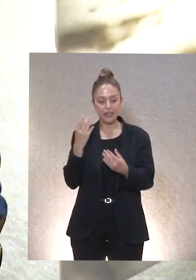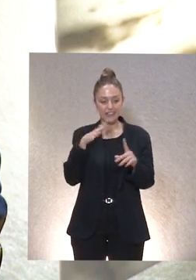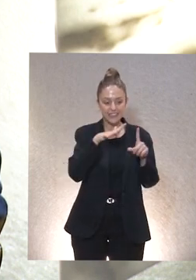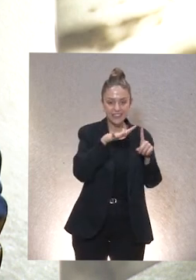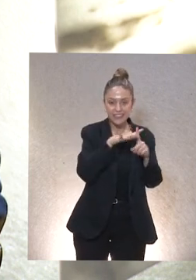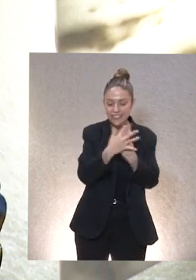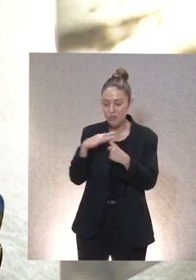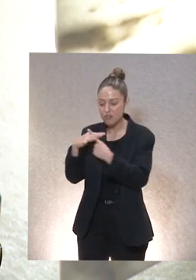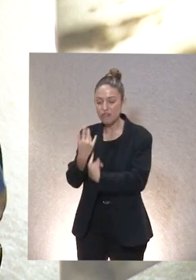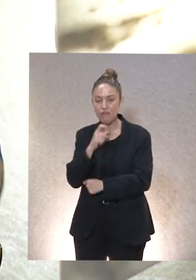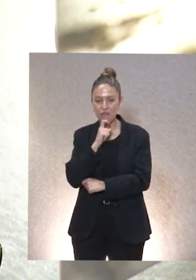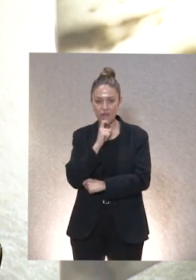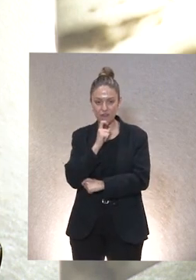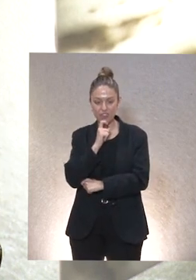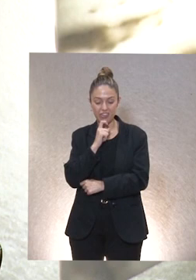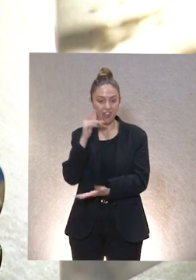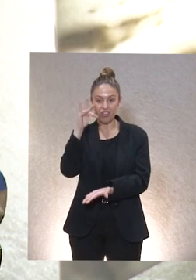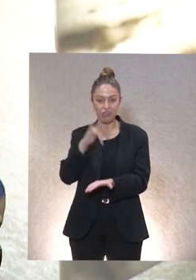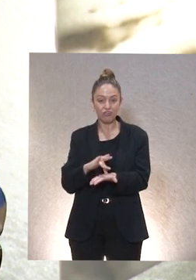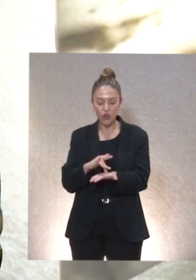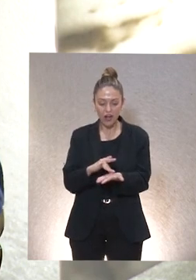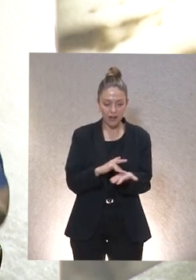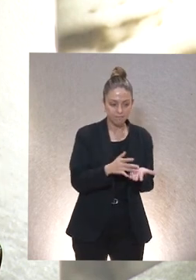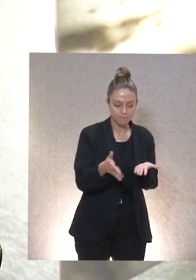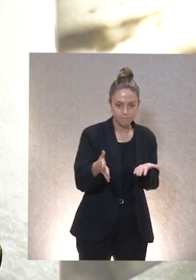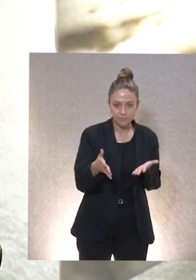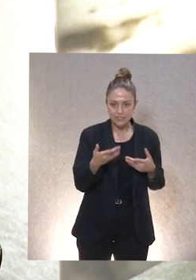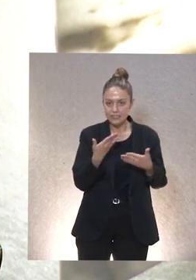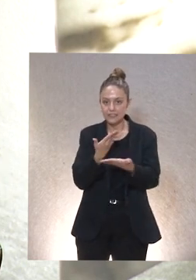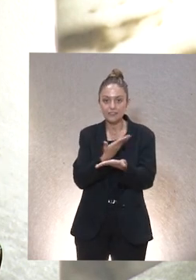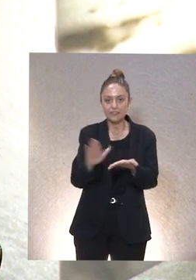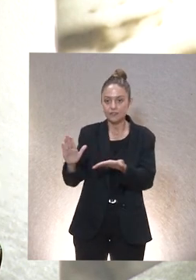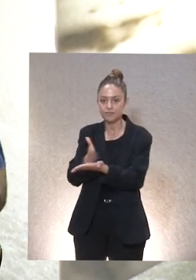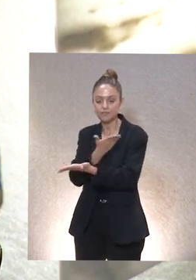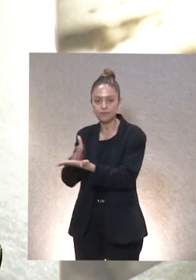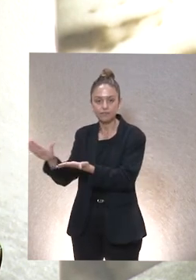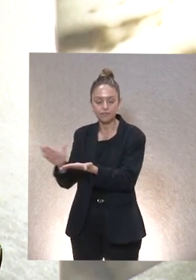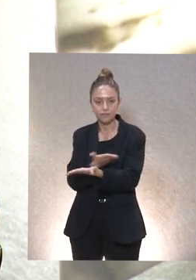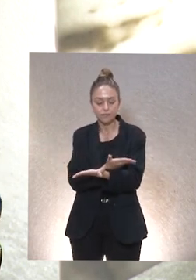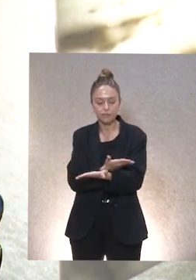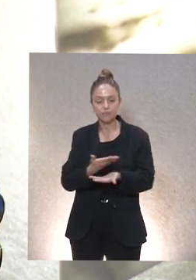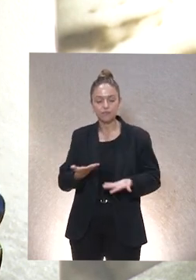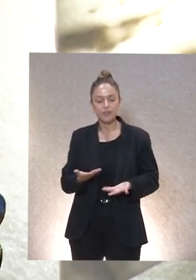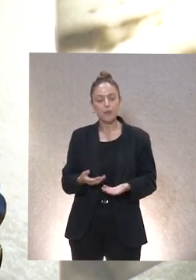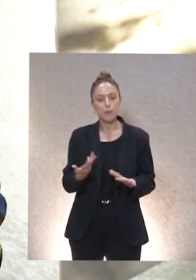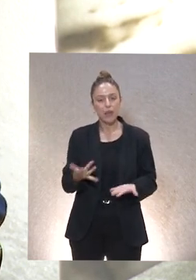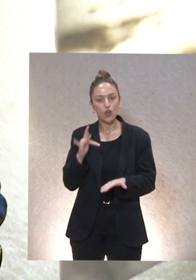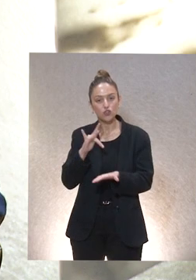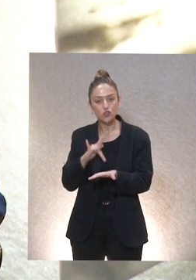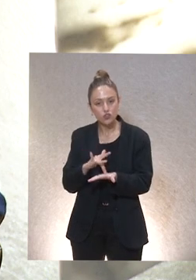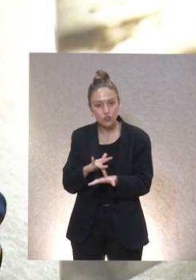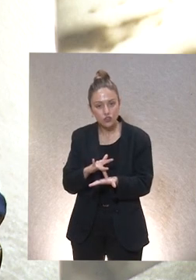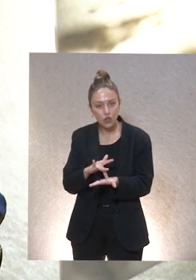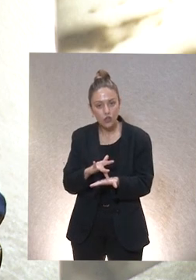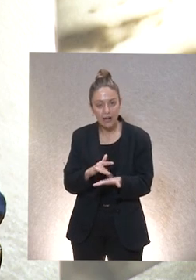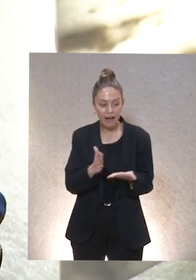complicadas que nos toca discernir y tenemos que estar dos horas discerniendo que tenemos que hacer pero cuando tienes el hábito de